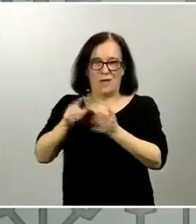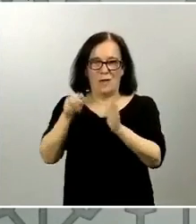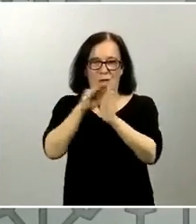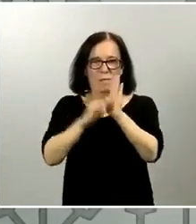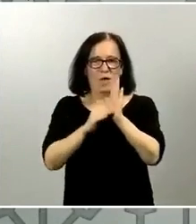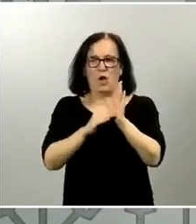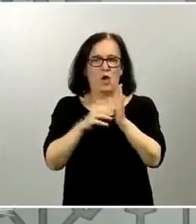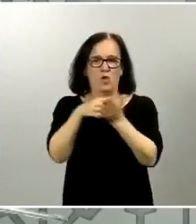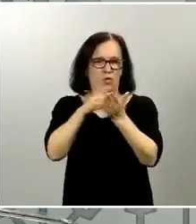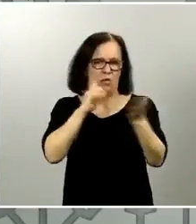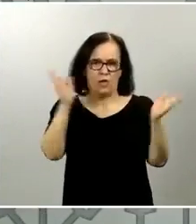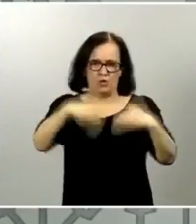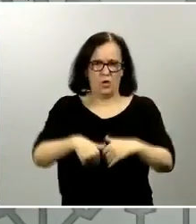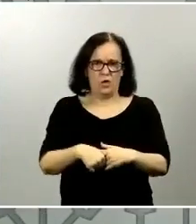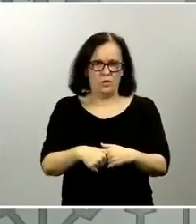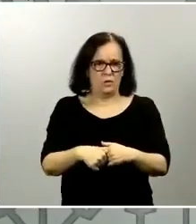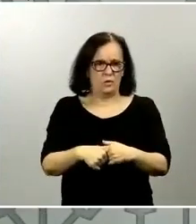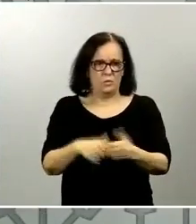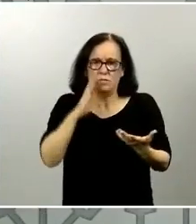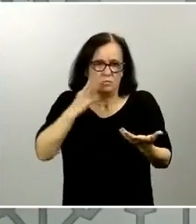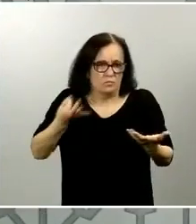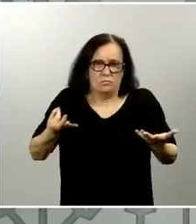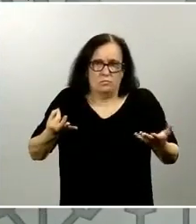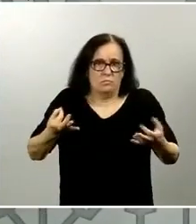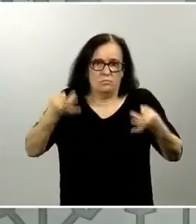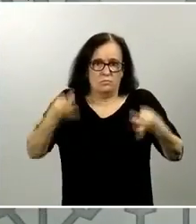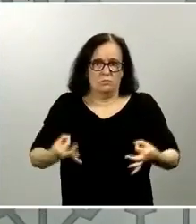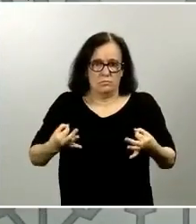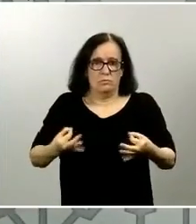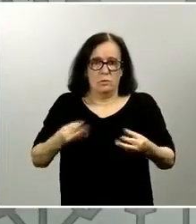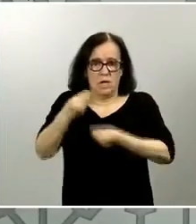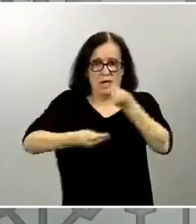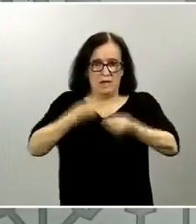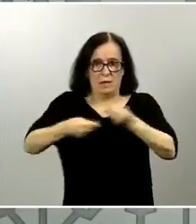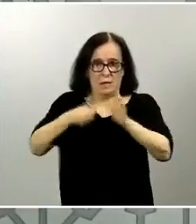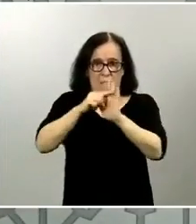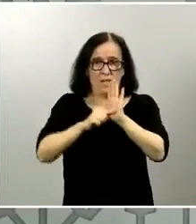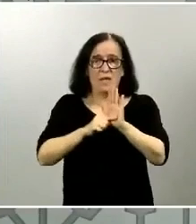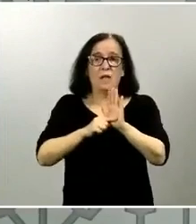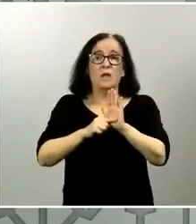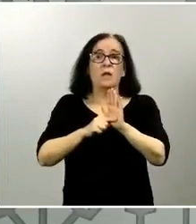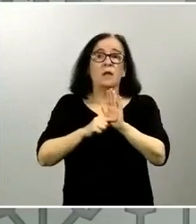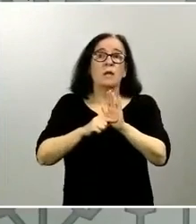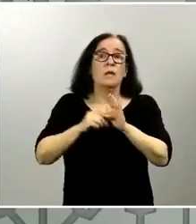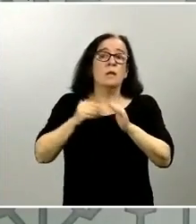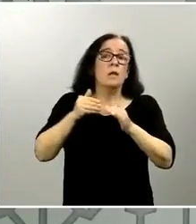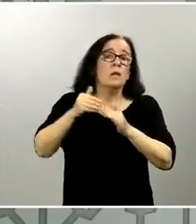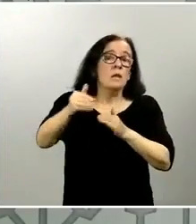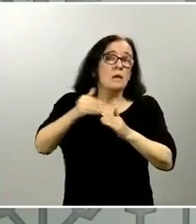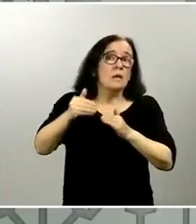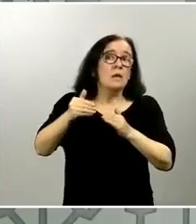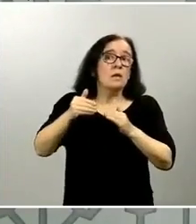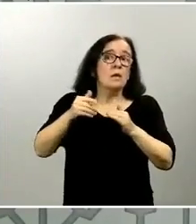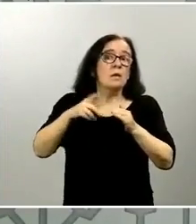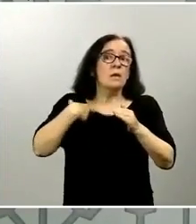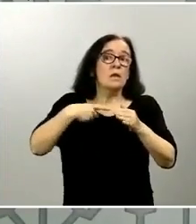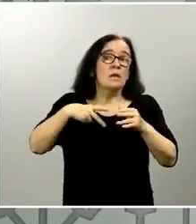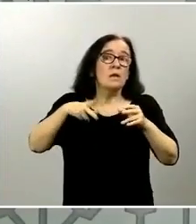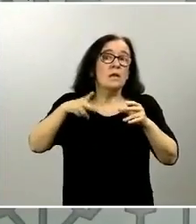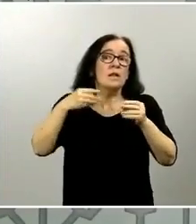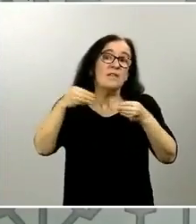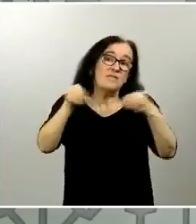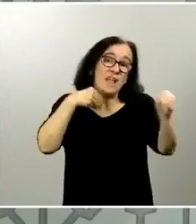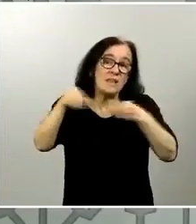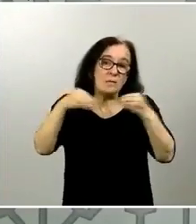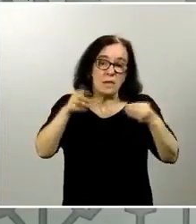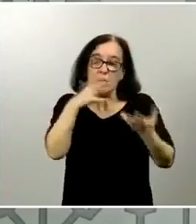duda están siendo el efecto de las medidas puestas y qué pasará cuando las medidas las levantemos pues precisamente para eso venimos